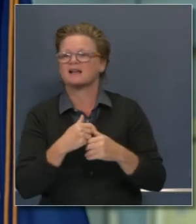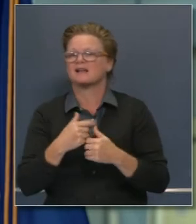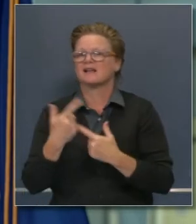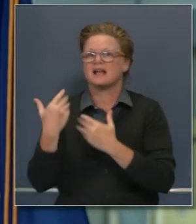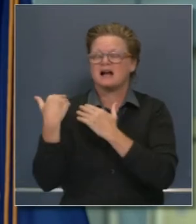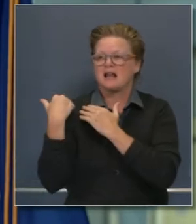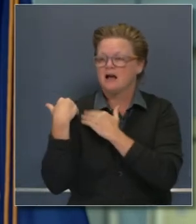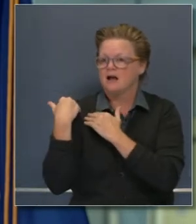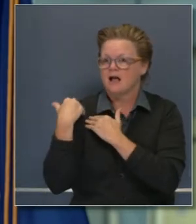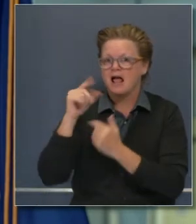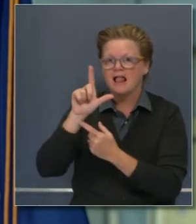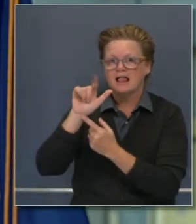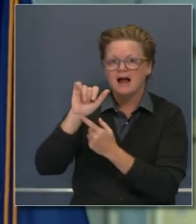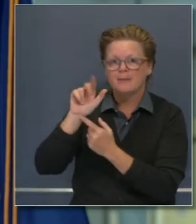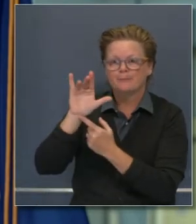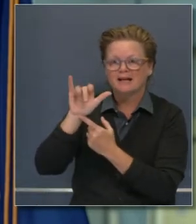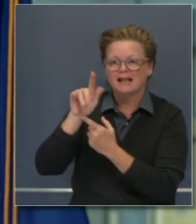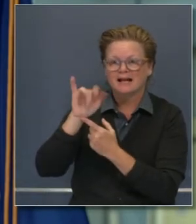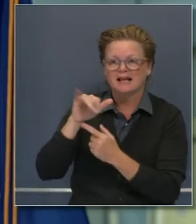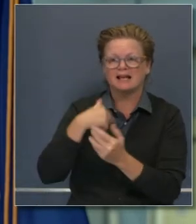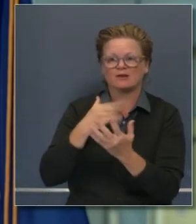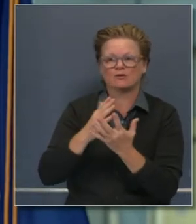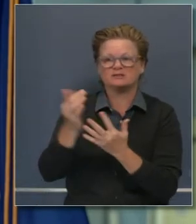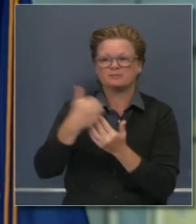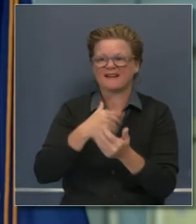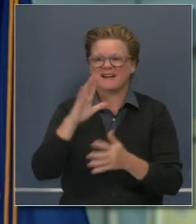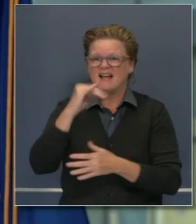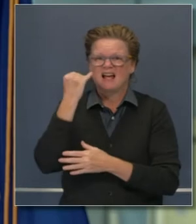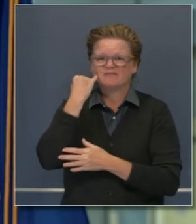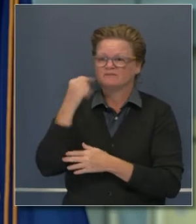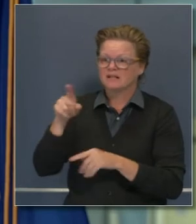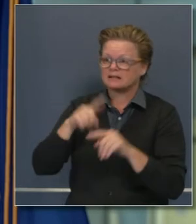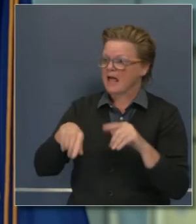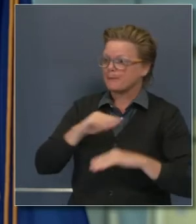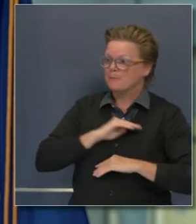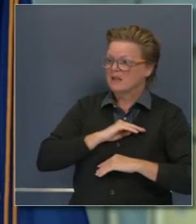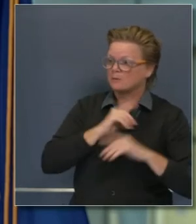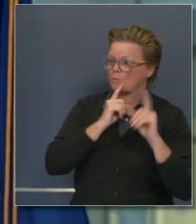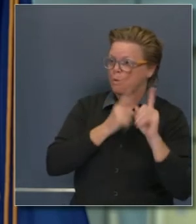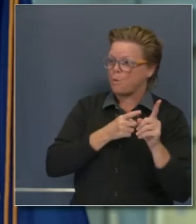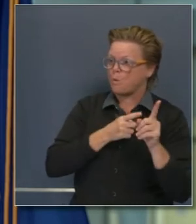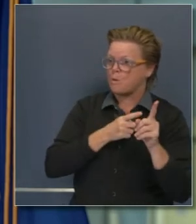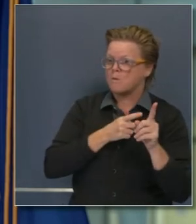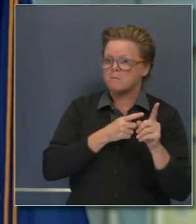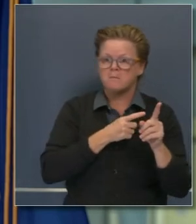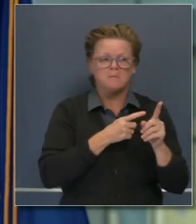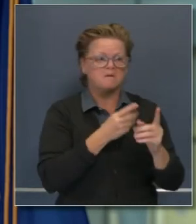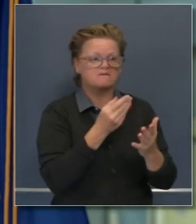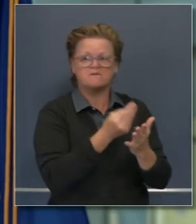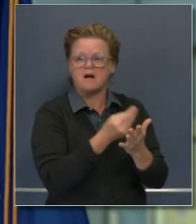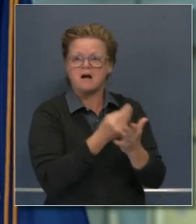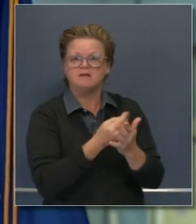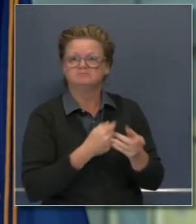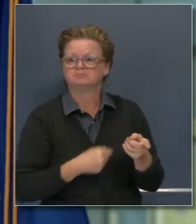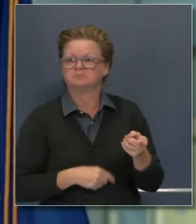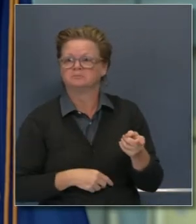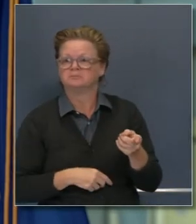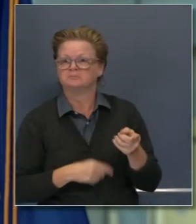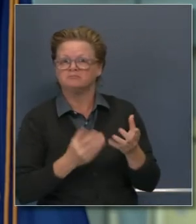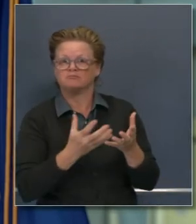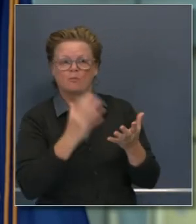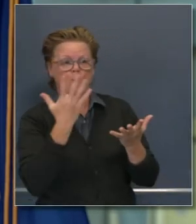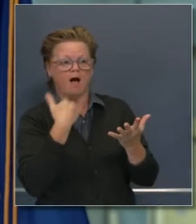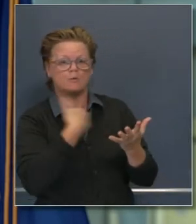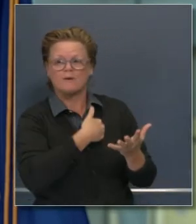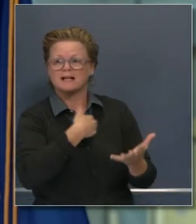transparencia, la capacidad de retroceder un poco si no cumplen con los objetivos. En cuanto a las metas, ese